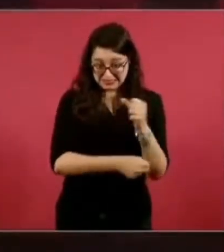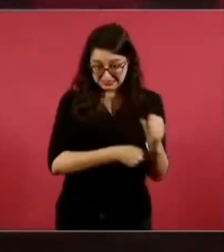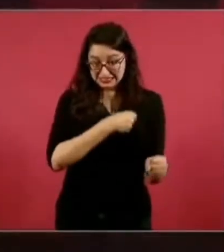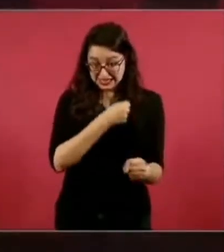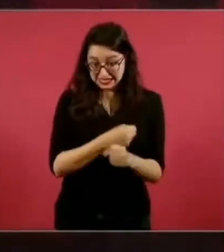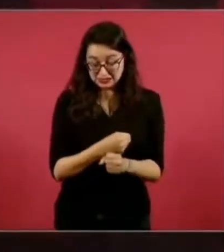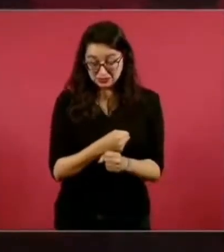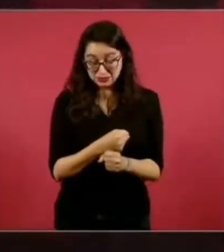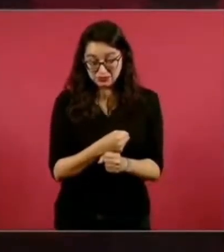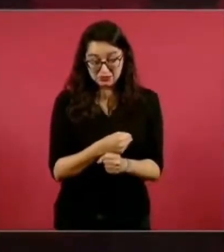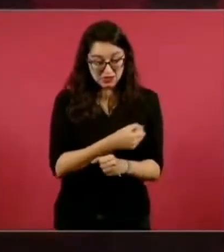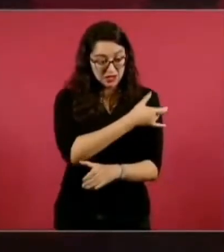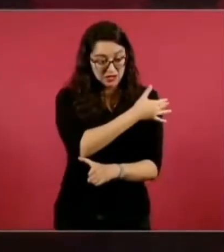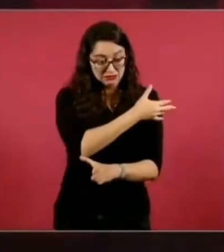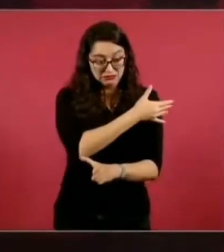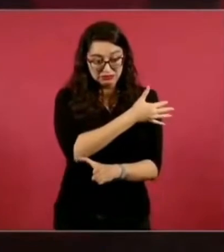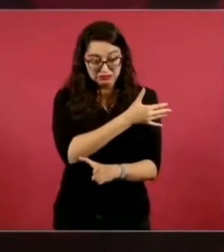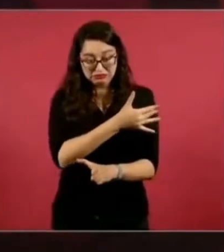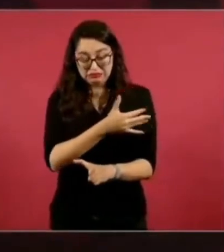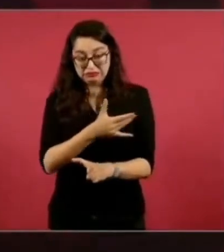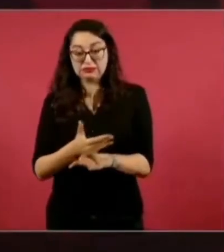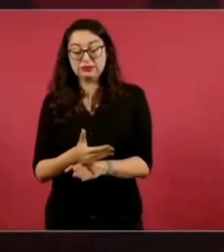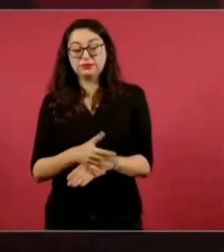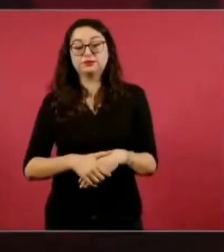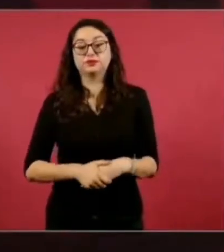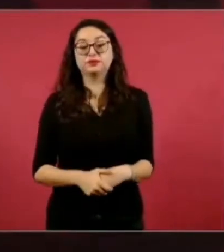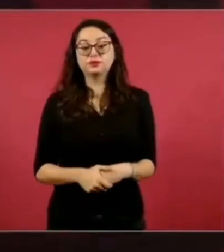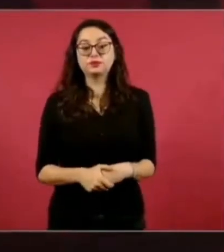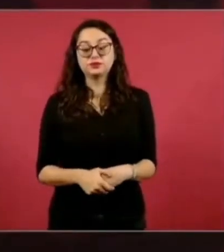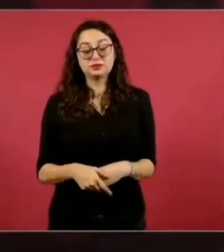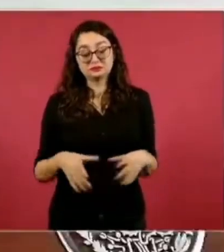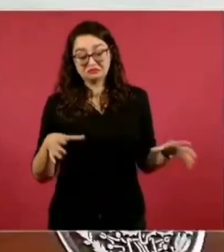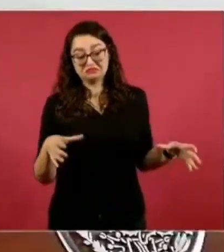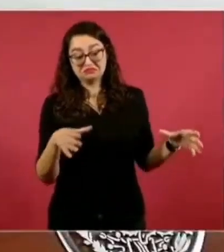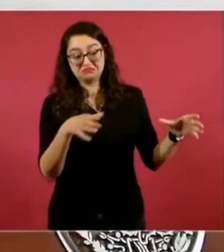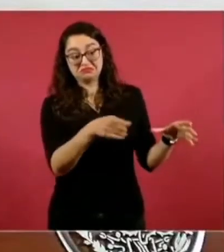mil veces y lo voy a seguir repitiendo,